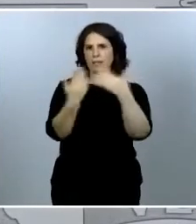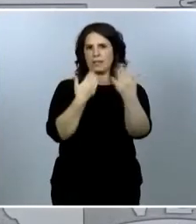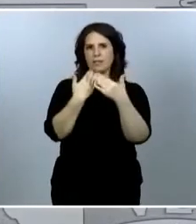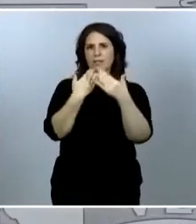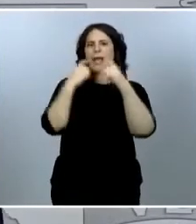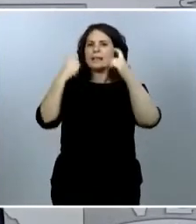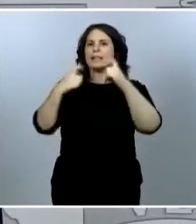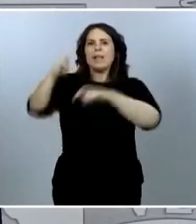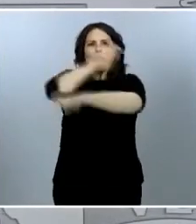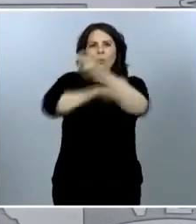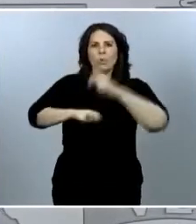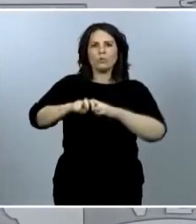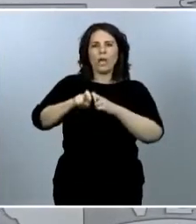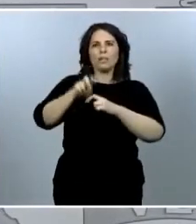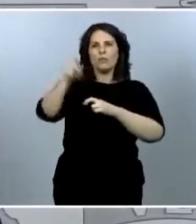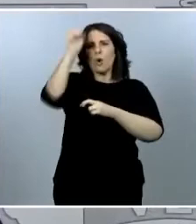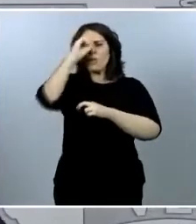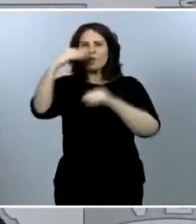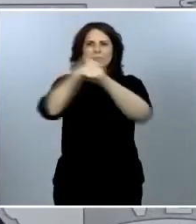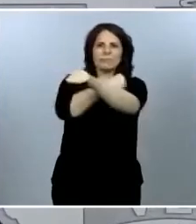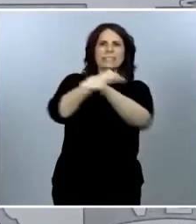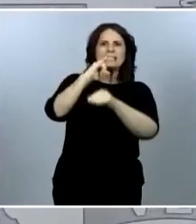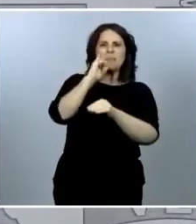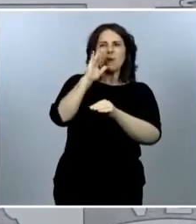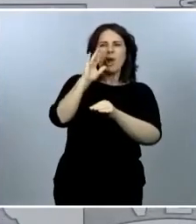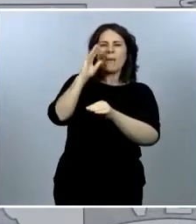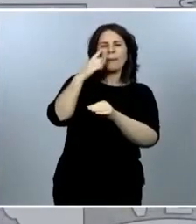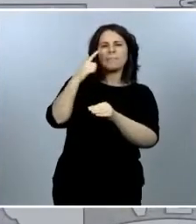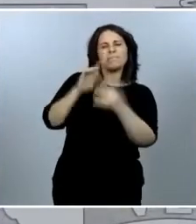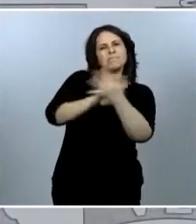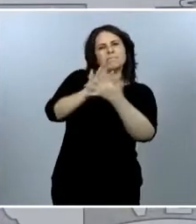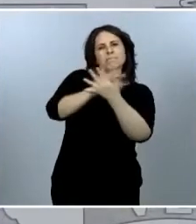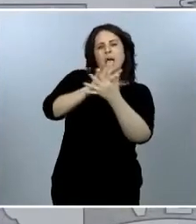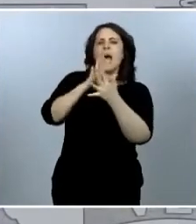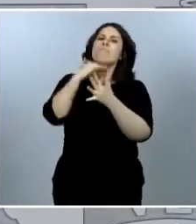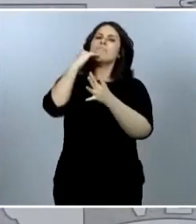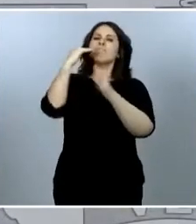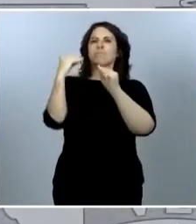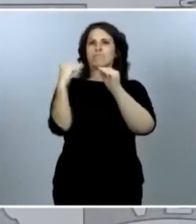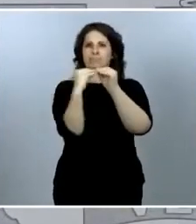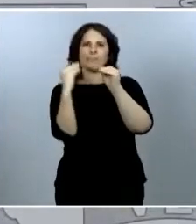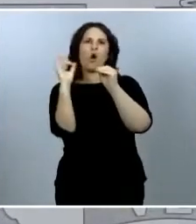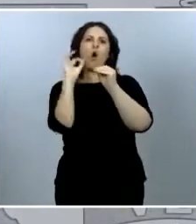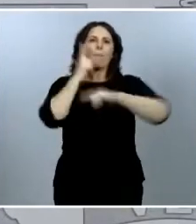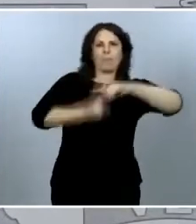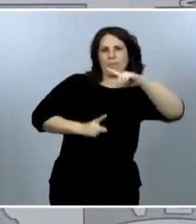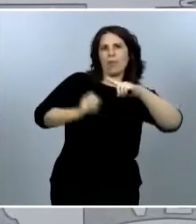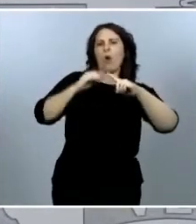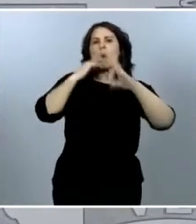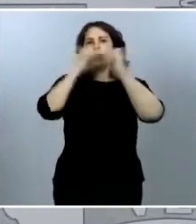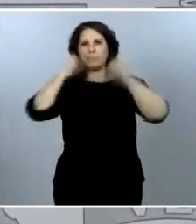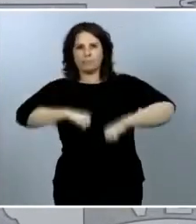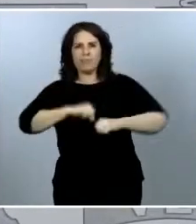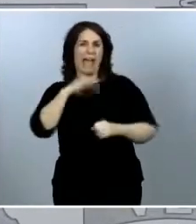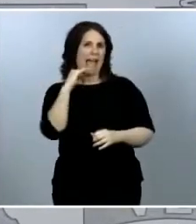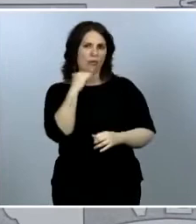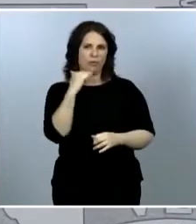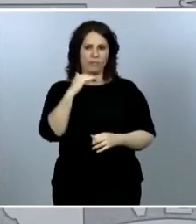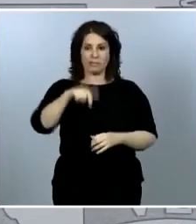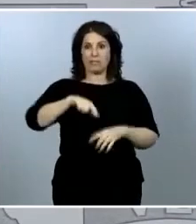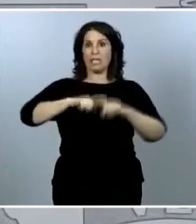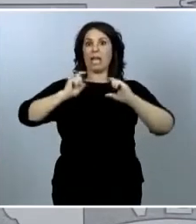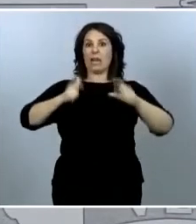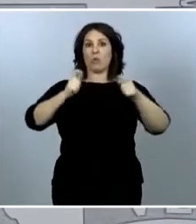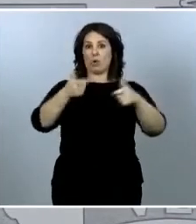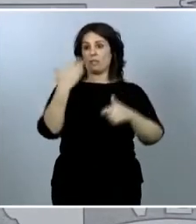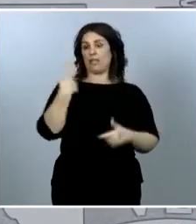distintas instituciones. En estas casi 60 horas de reuniones que hemos mantenido todos los domingos, creo